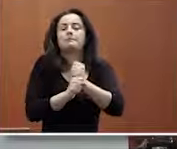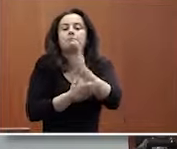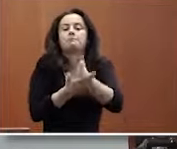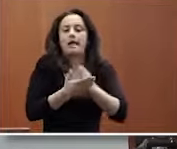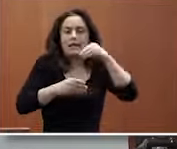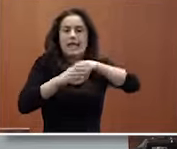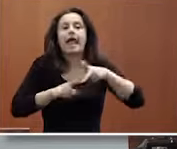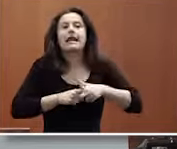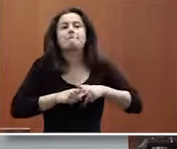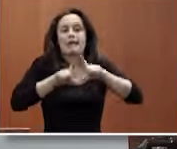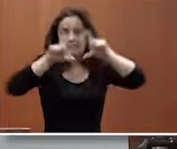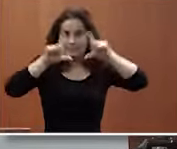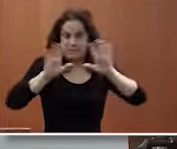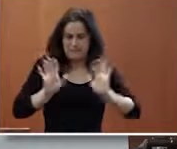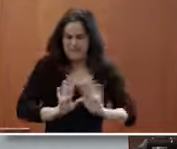comillas